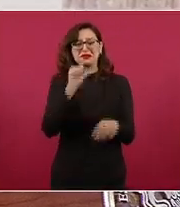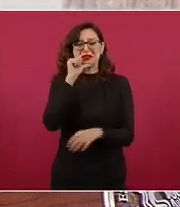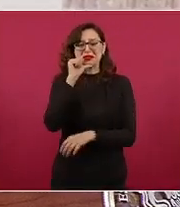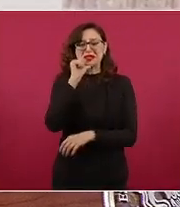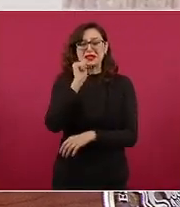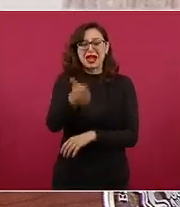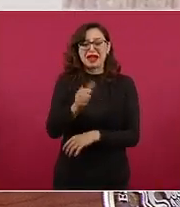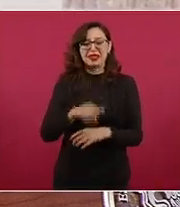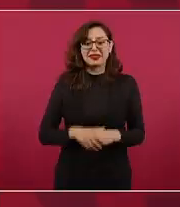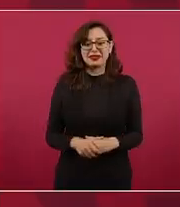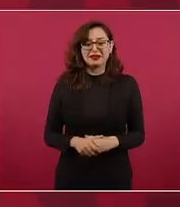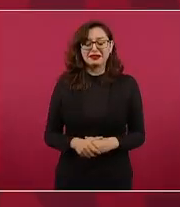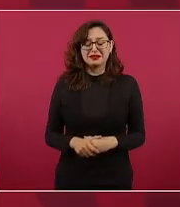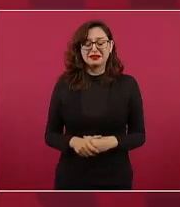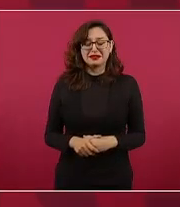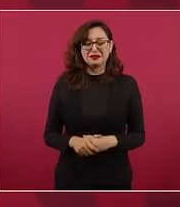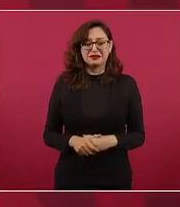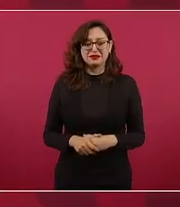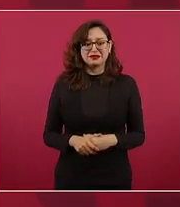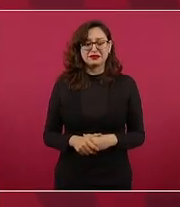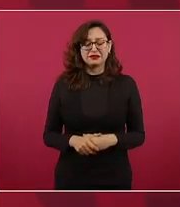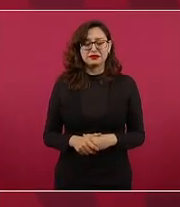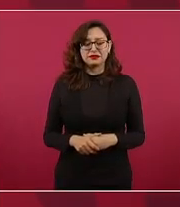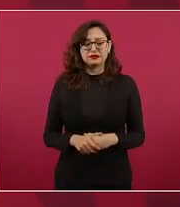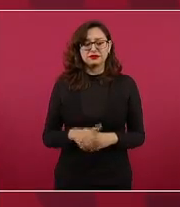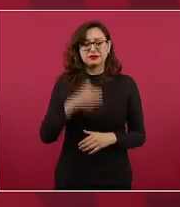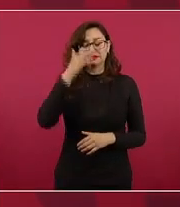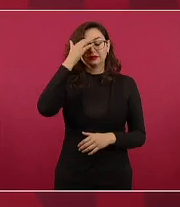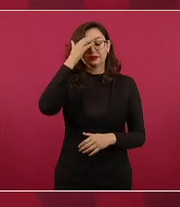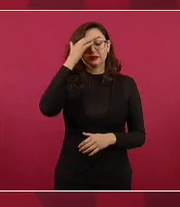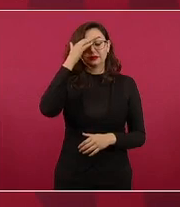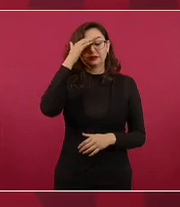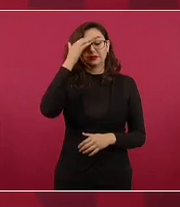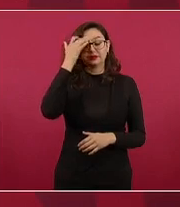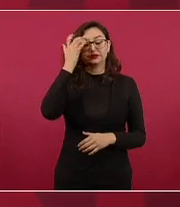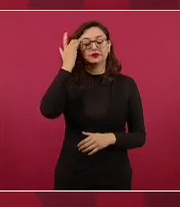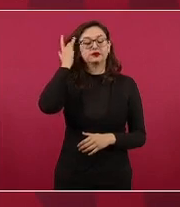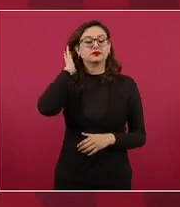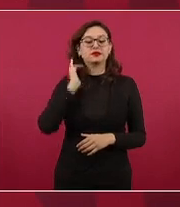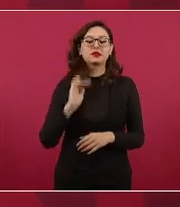le servían a los poderosos